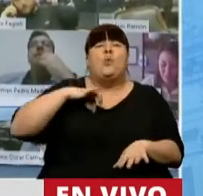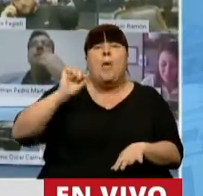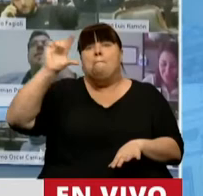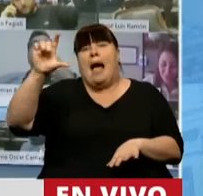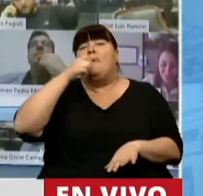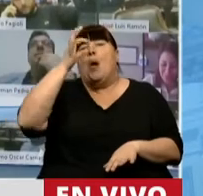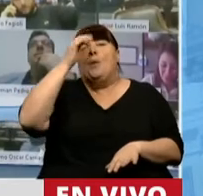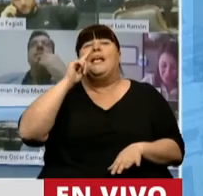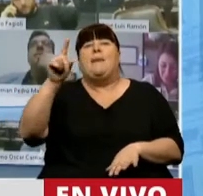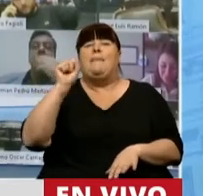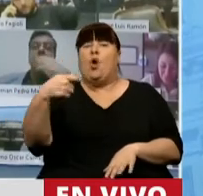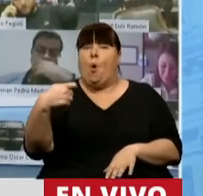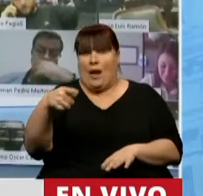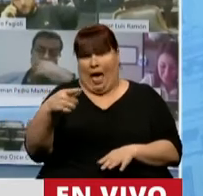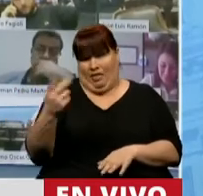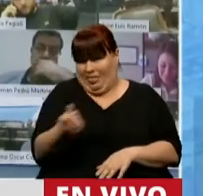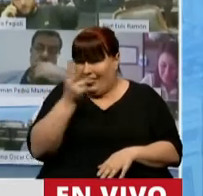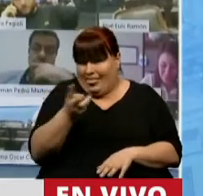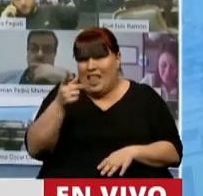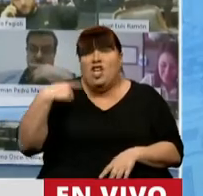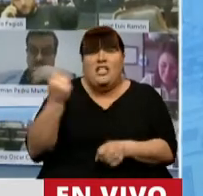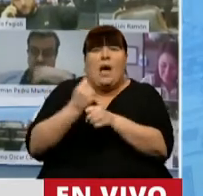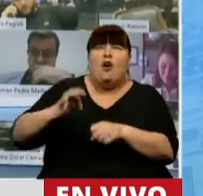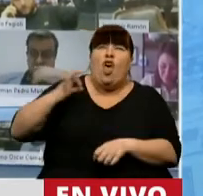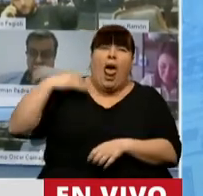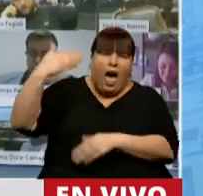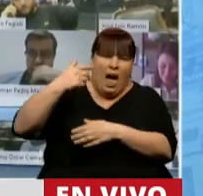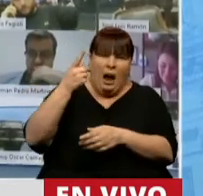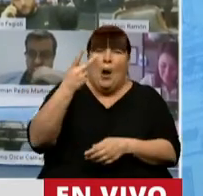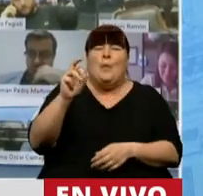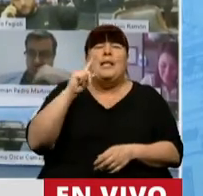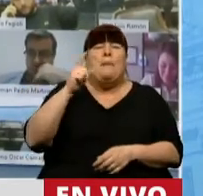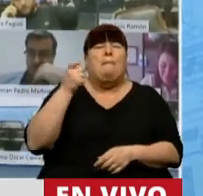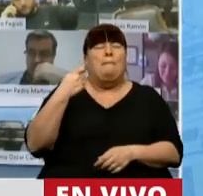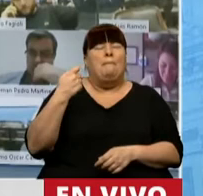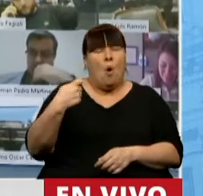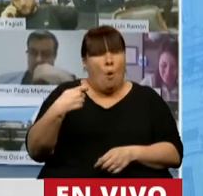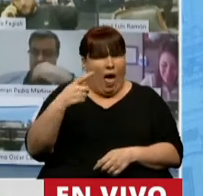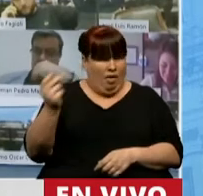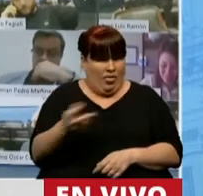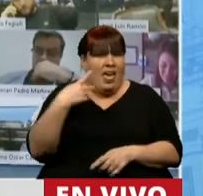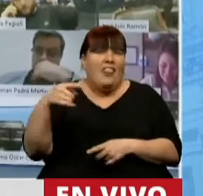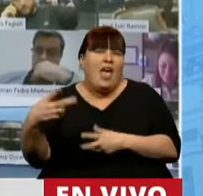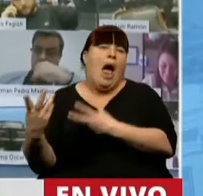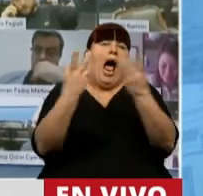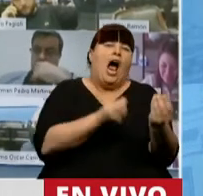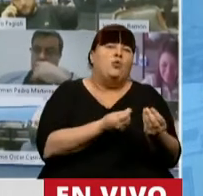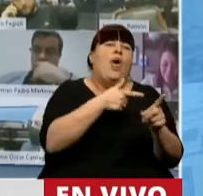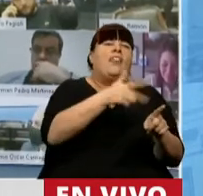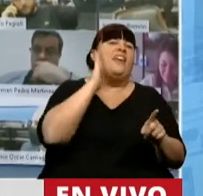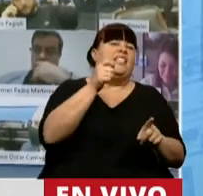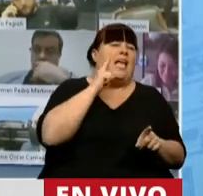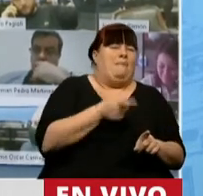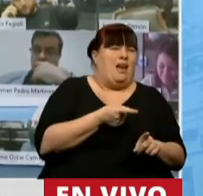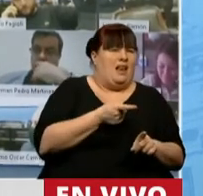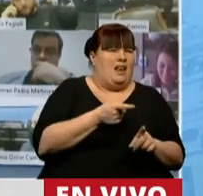poquito más, sea, 20.000 pesos de jubilación, una miseria para quienes trabajaron toda su vida, 20.000 pesos de jubilación tienen que ser solidarios con el que cobra 16